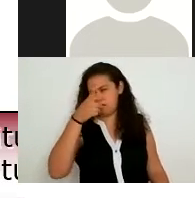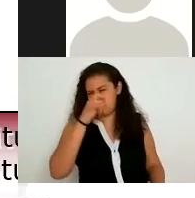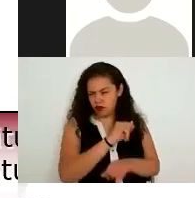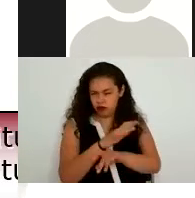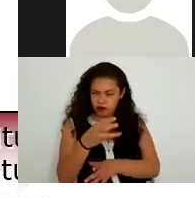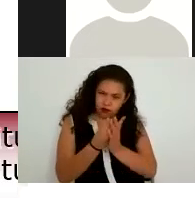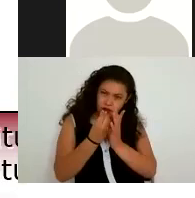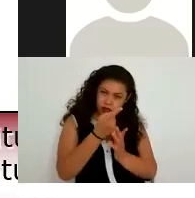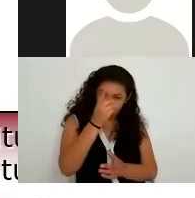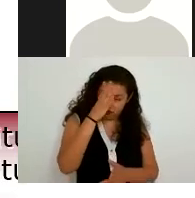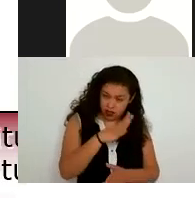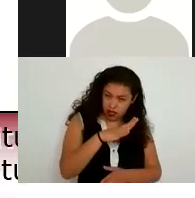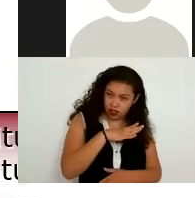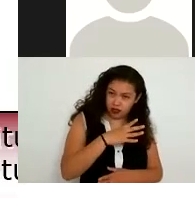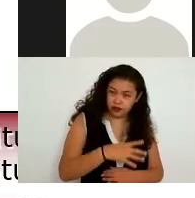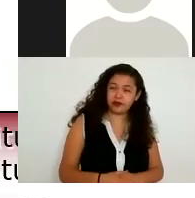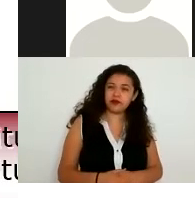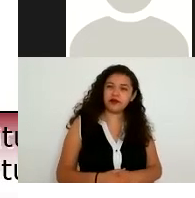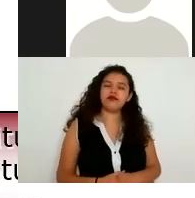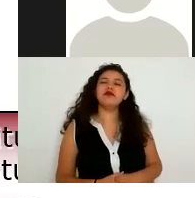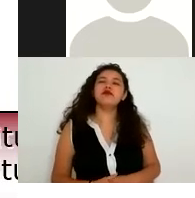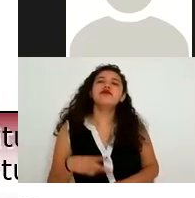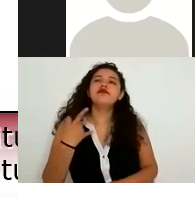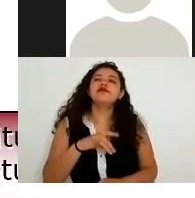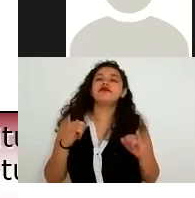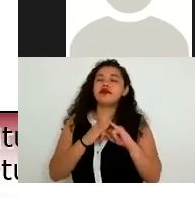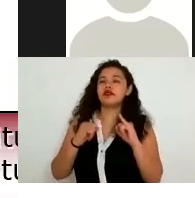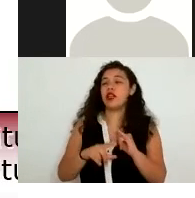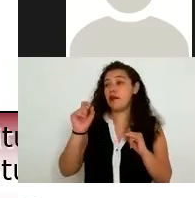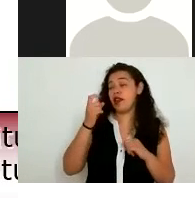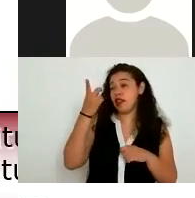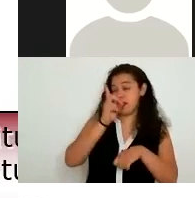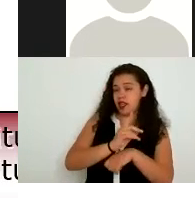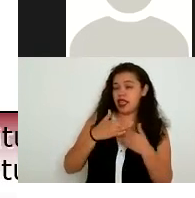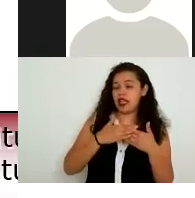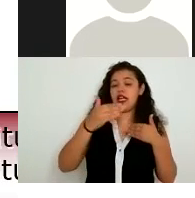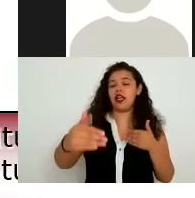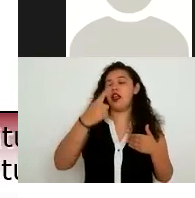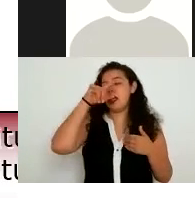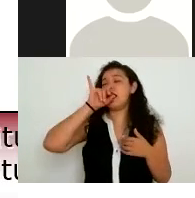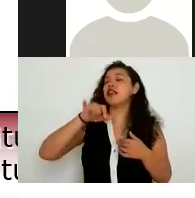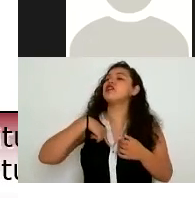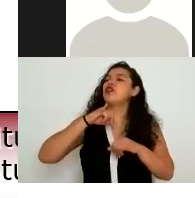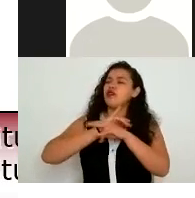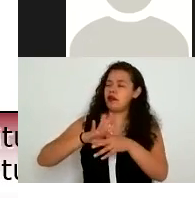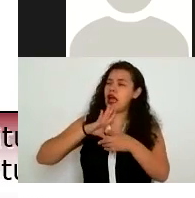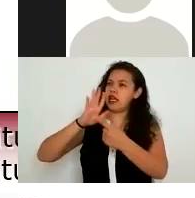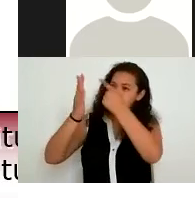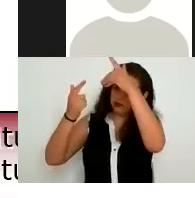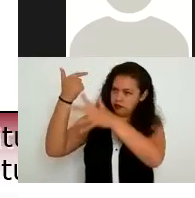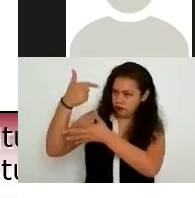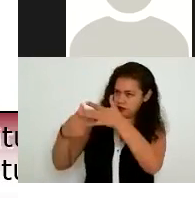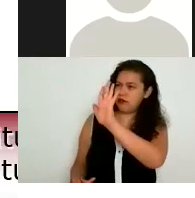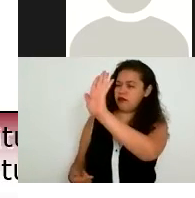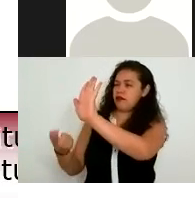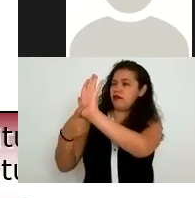ustedes instituciones tienen 20 días para decirle si yo tengo tales datos o no los tengo yo no cuento